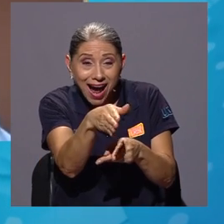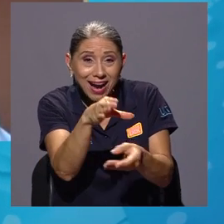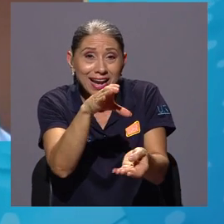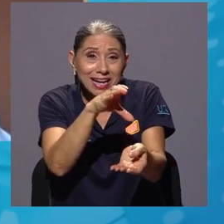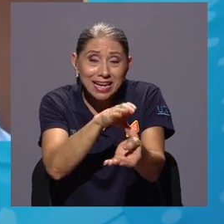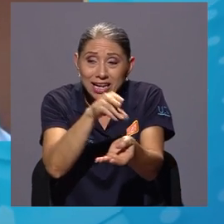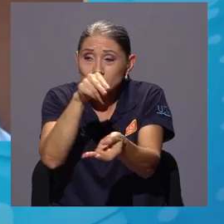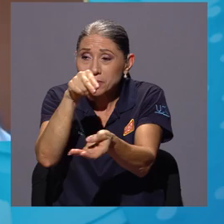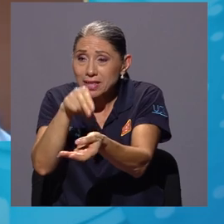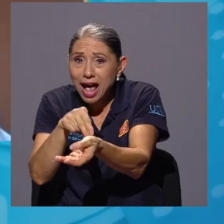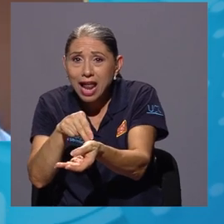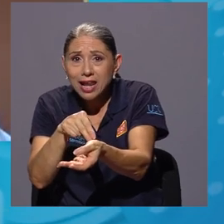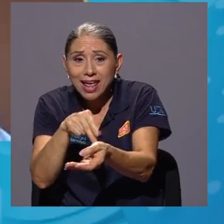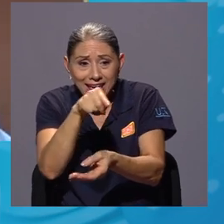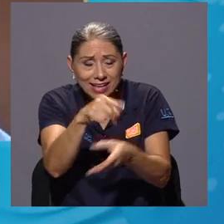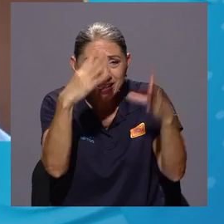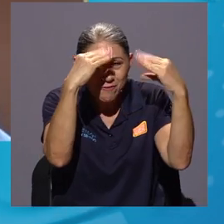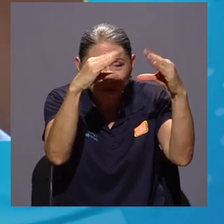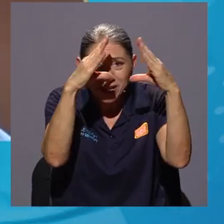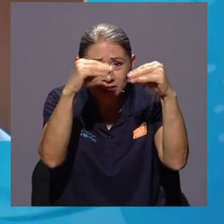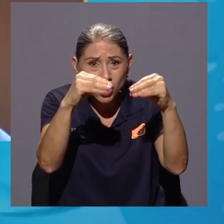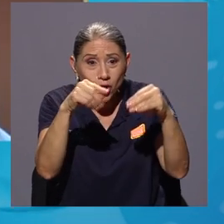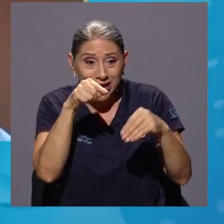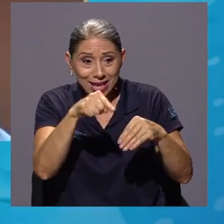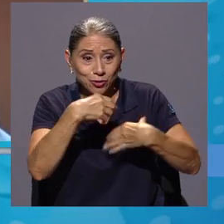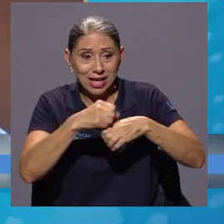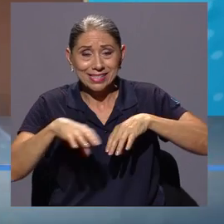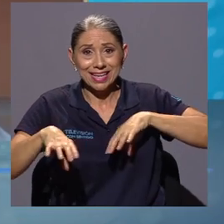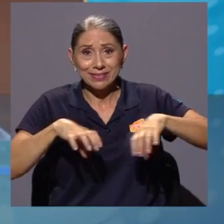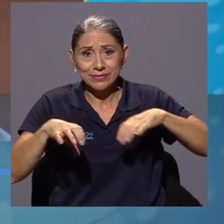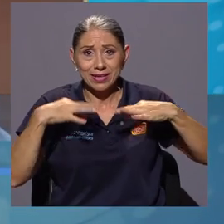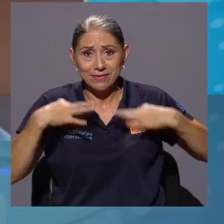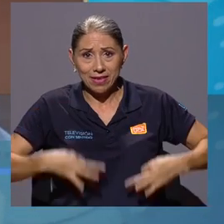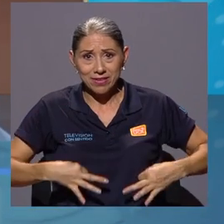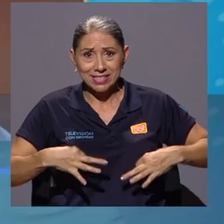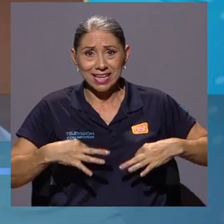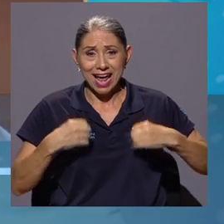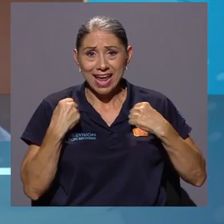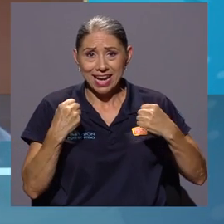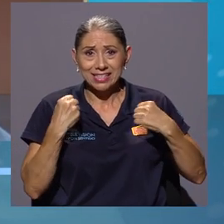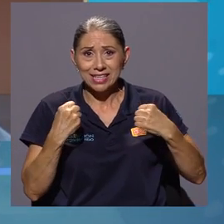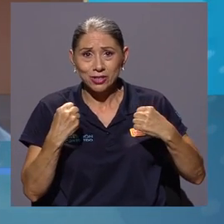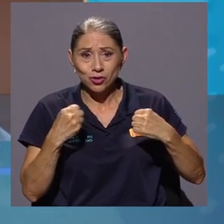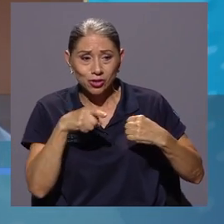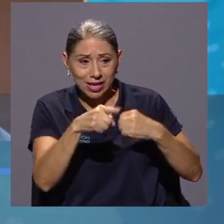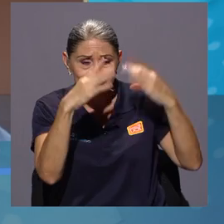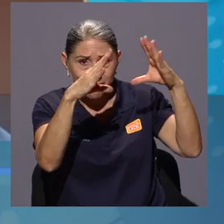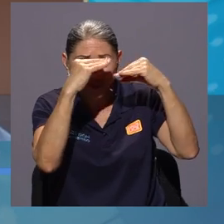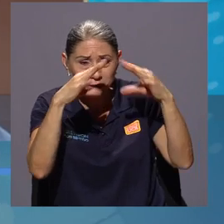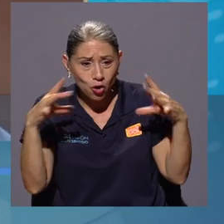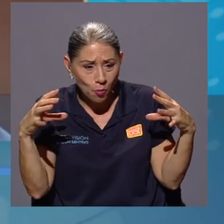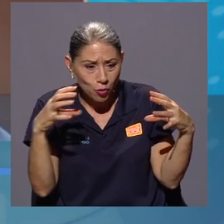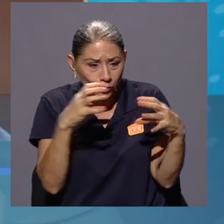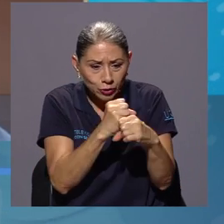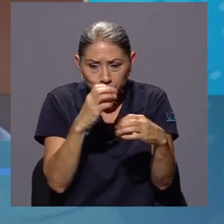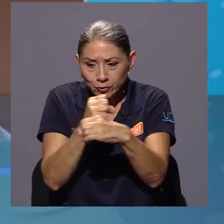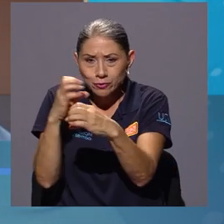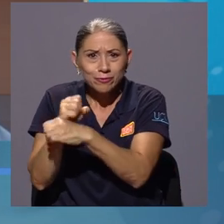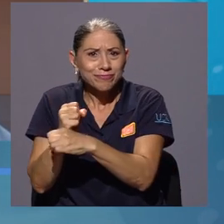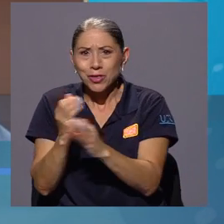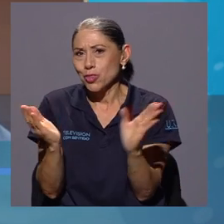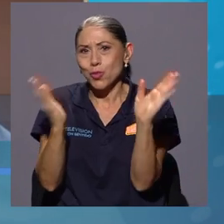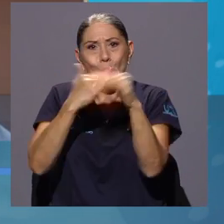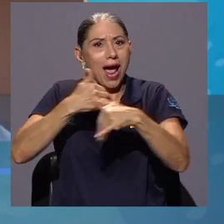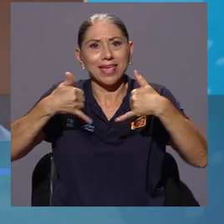salud cuál es su actividad física habitual. Y es que lo interesante en este estudio que estamos reportando es